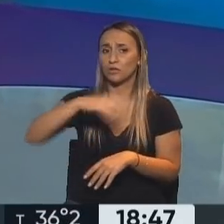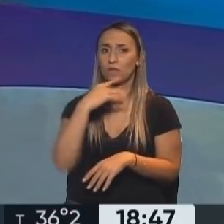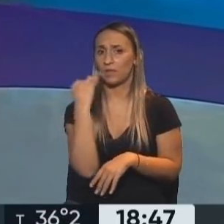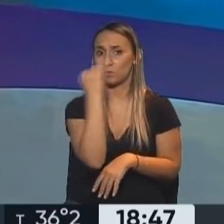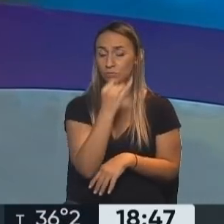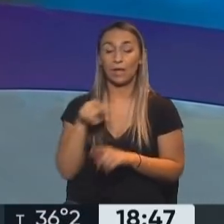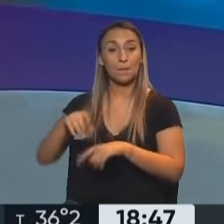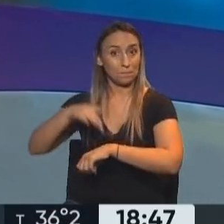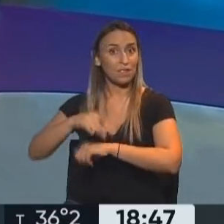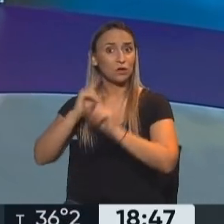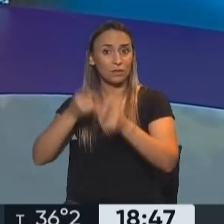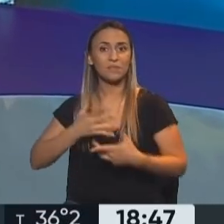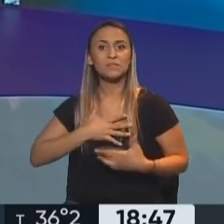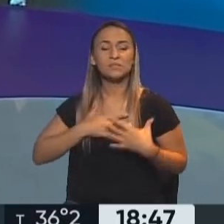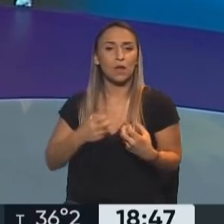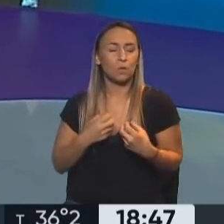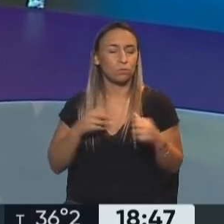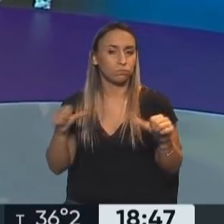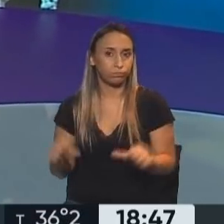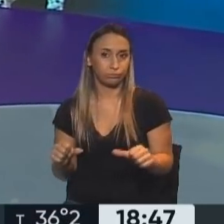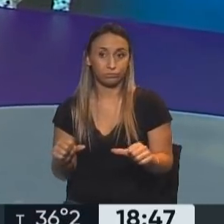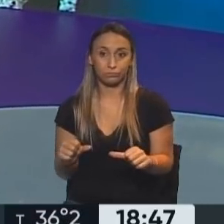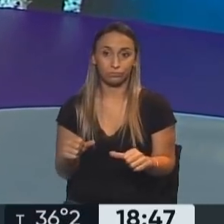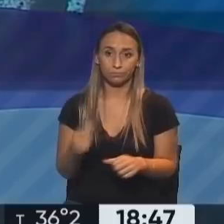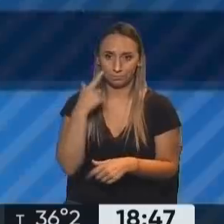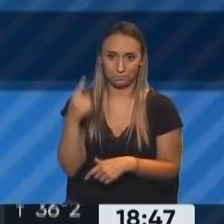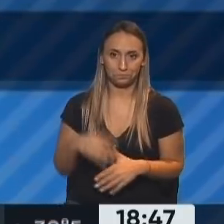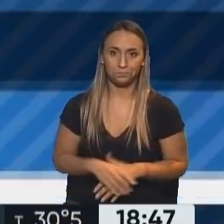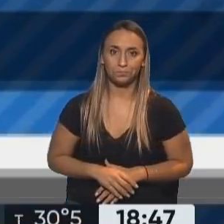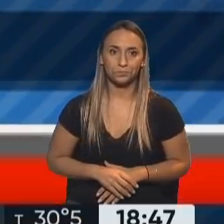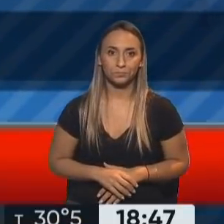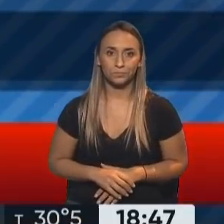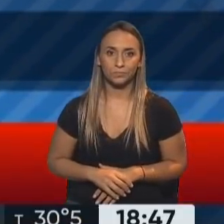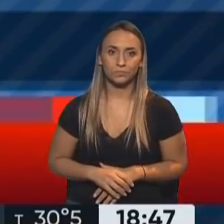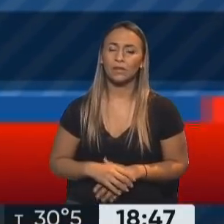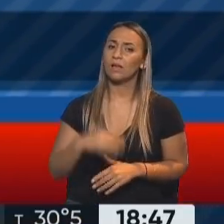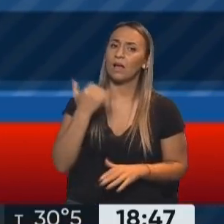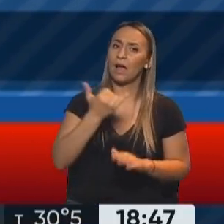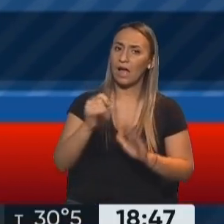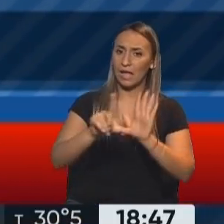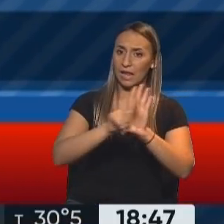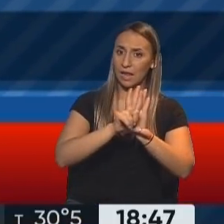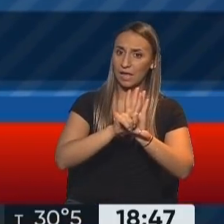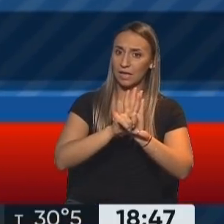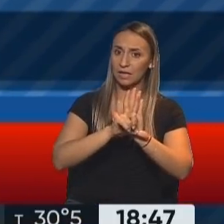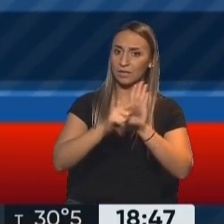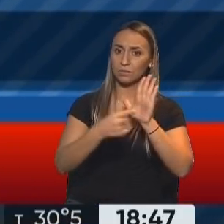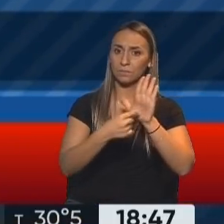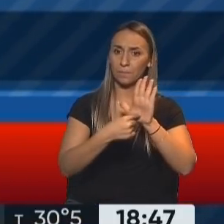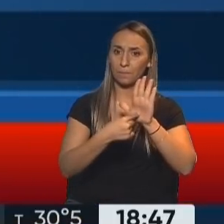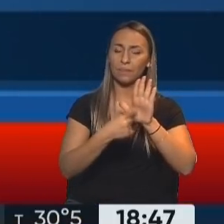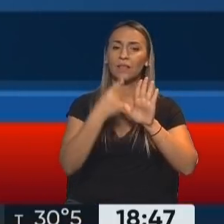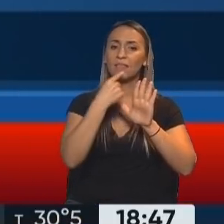descompensó, fue rescatado, ayer lo contábamos, en helicóptero. Esto cuenta. Hay una ley que establecía 50